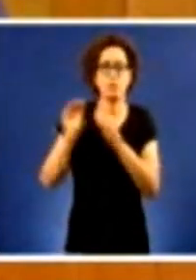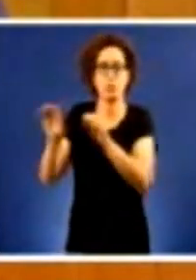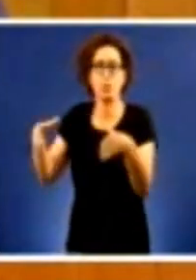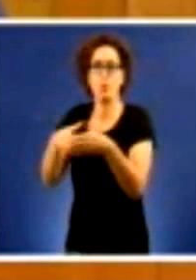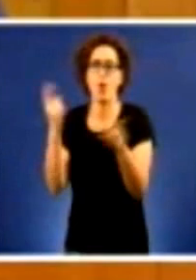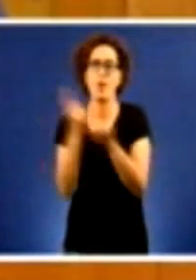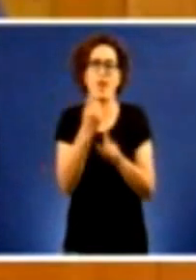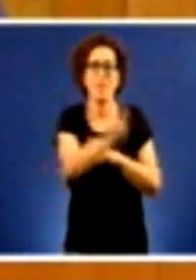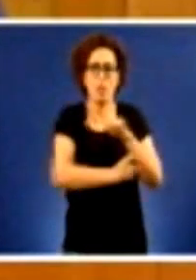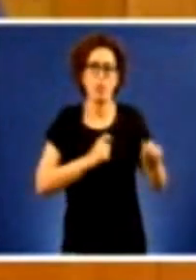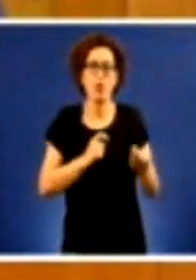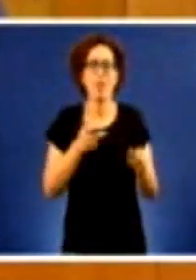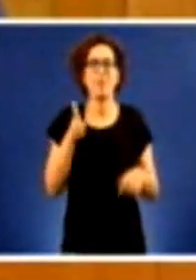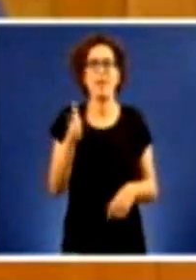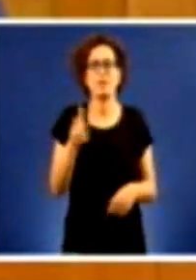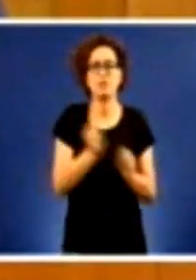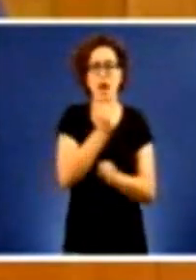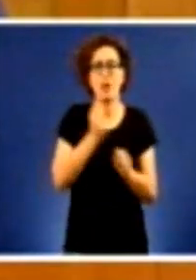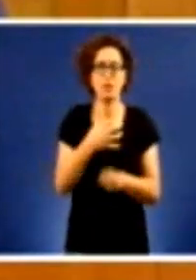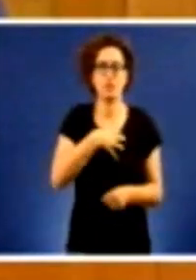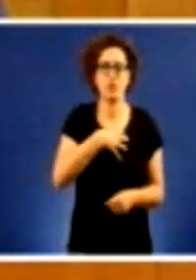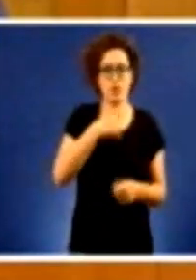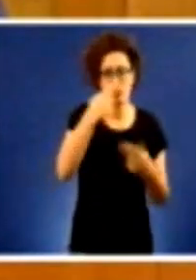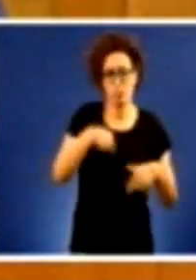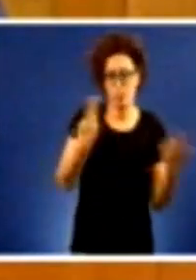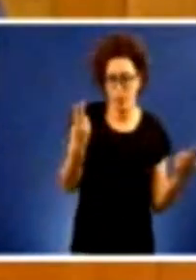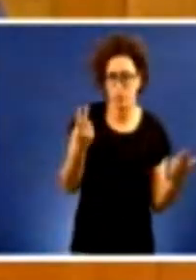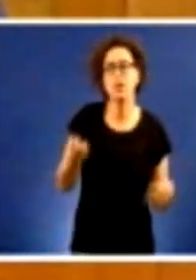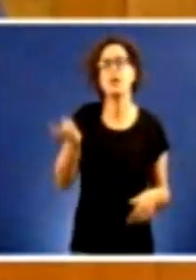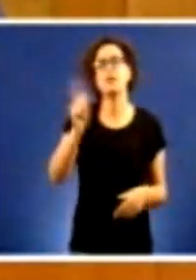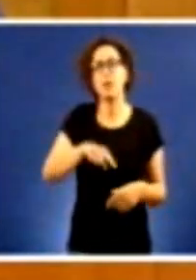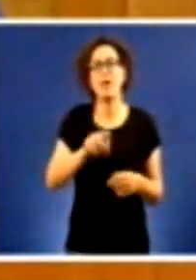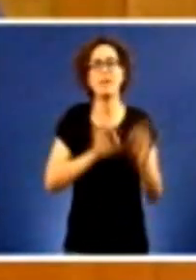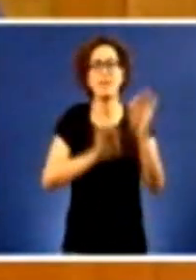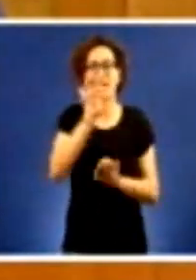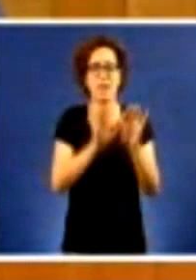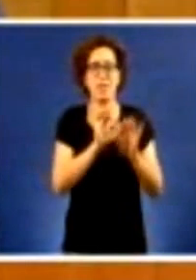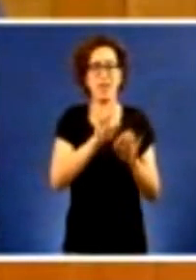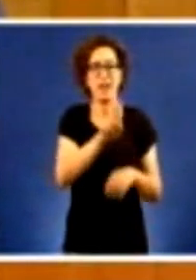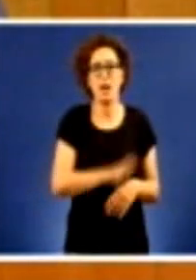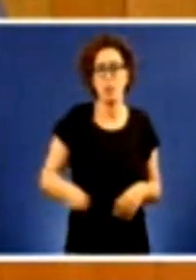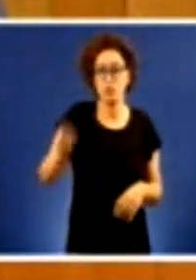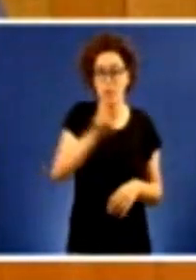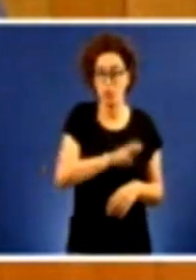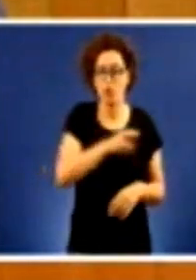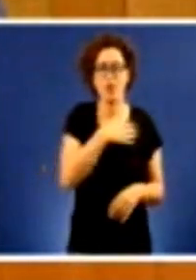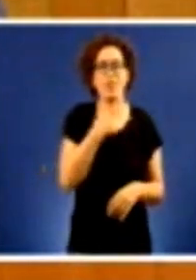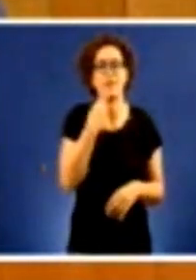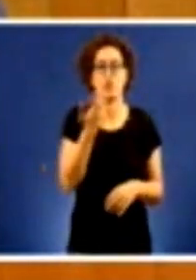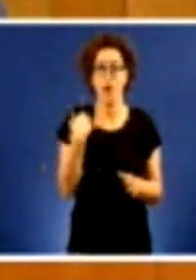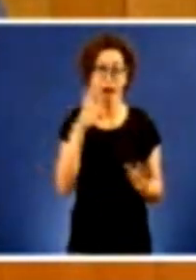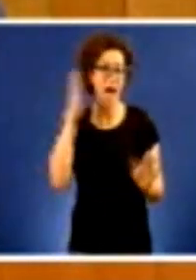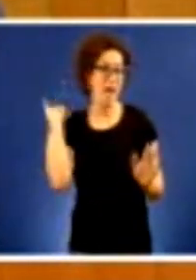devolución dos dereitos laborais dos empregados e empregadas públicas a tasa de reposición que se eu non ametín